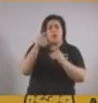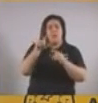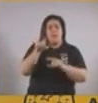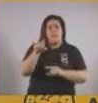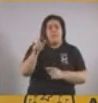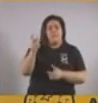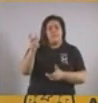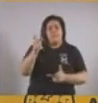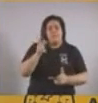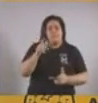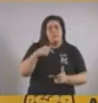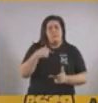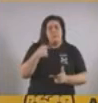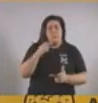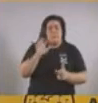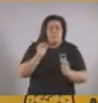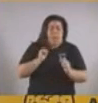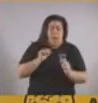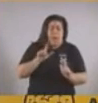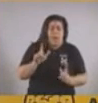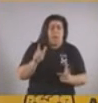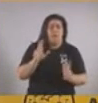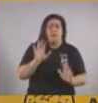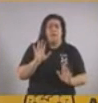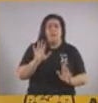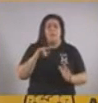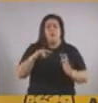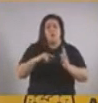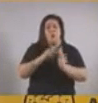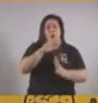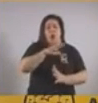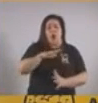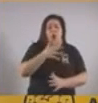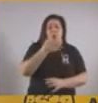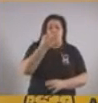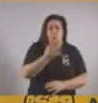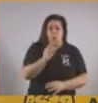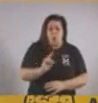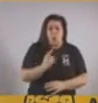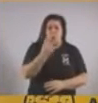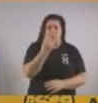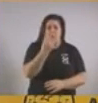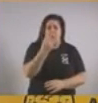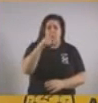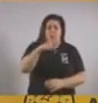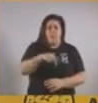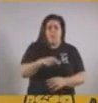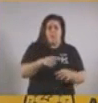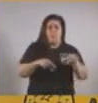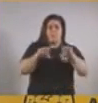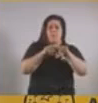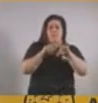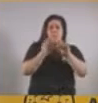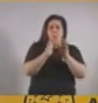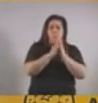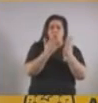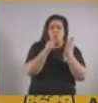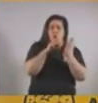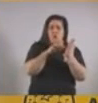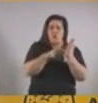pero con la convicción del carácter autónomo que tiene nuestra ciudad de Buenos Aires, como lo dice la Constitución,